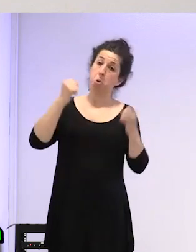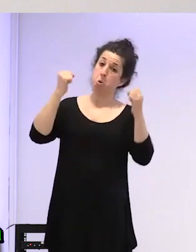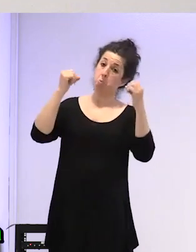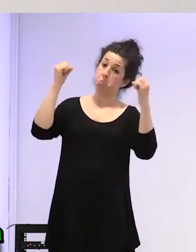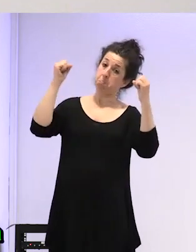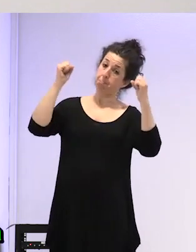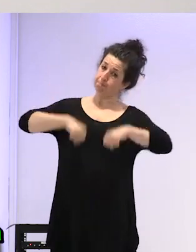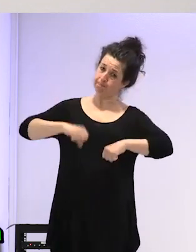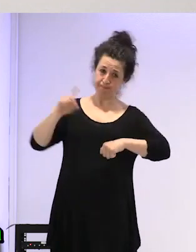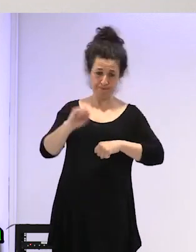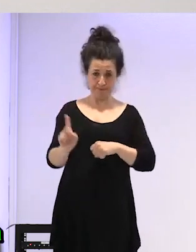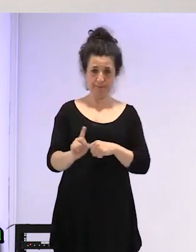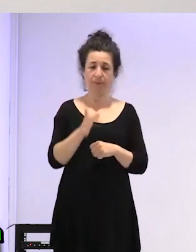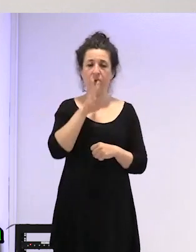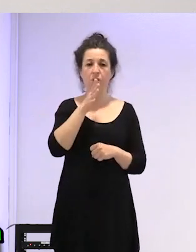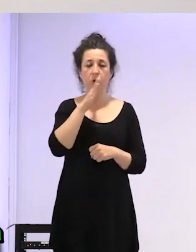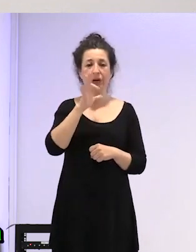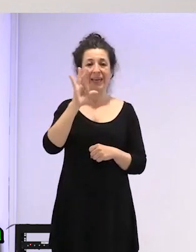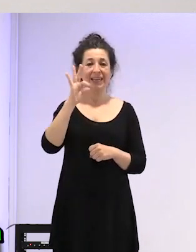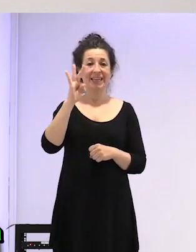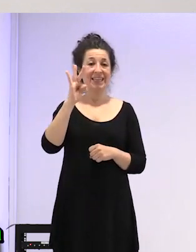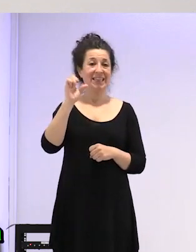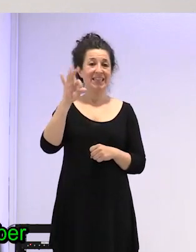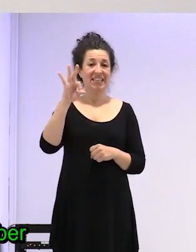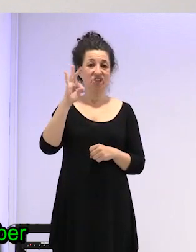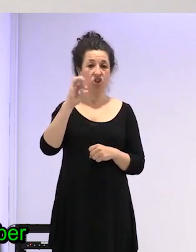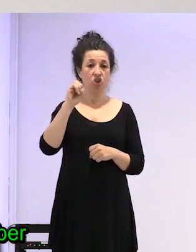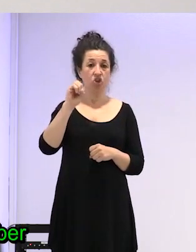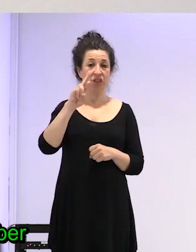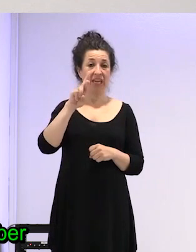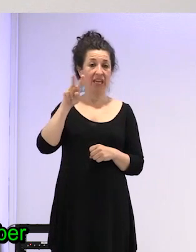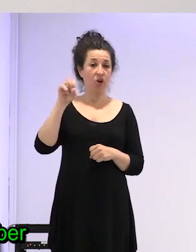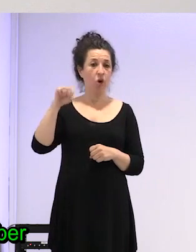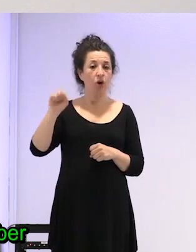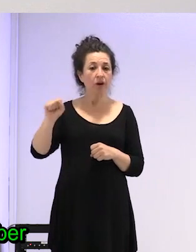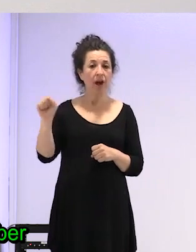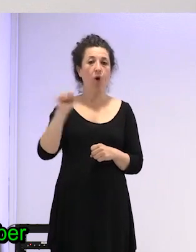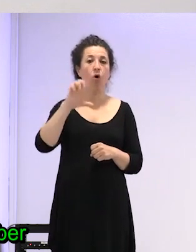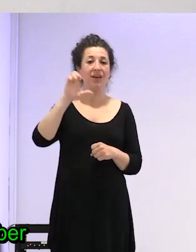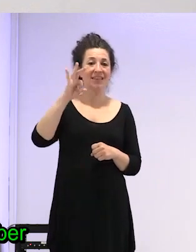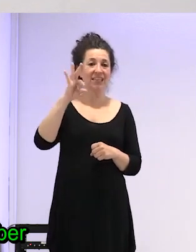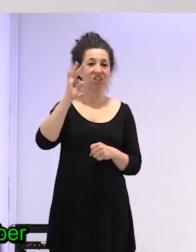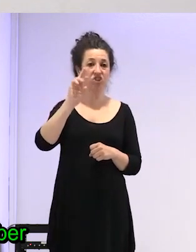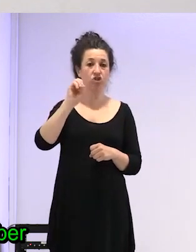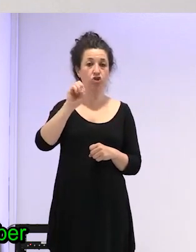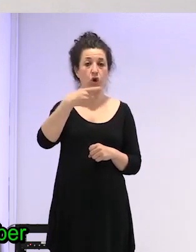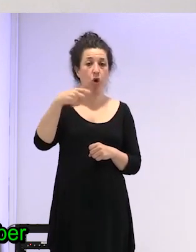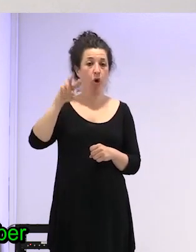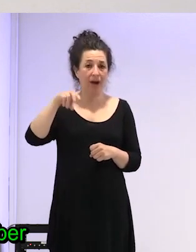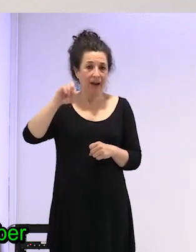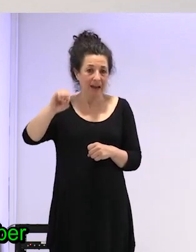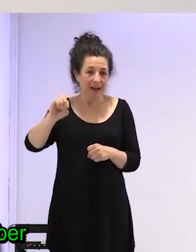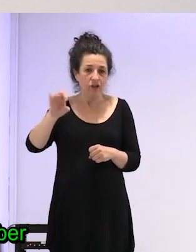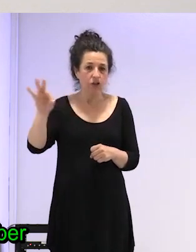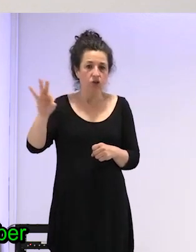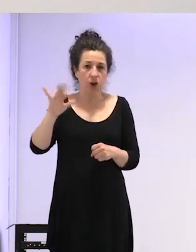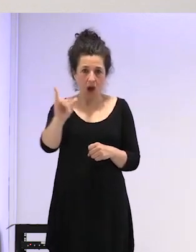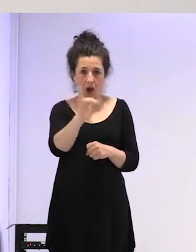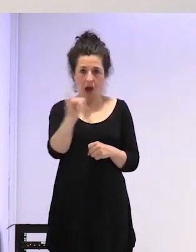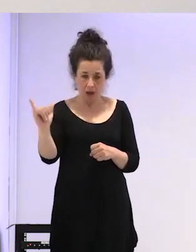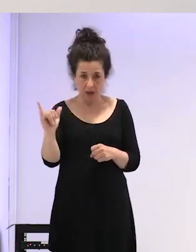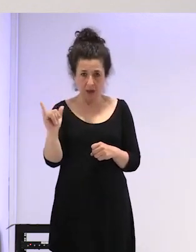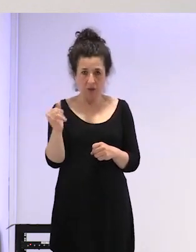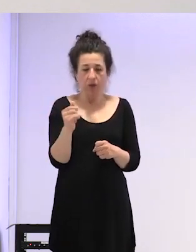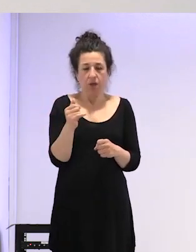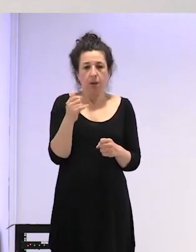porque la testosterona es testosterona y los estrógenos son estrógenos la síntesis de los estrógenos puede haber decidido el estradiol el valeriatto y puede haber otros